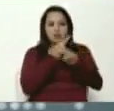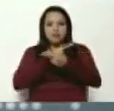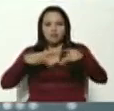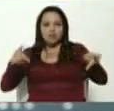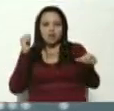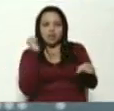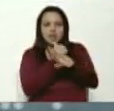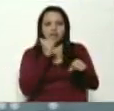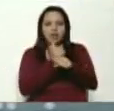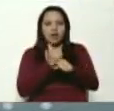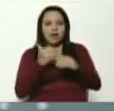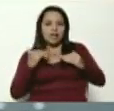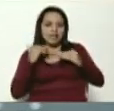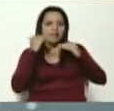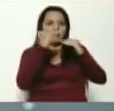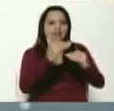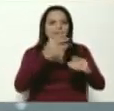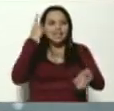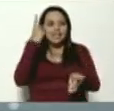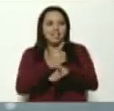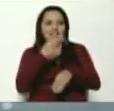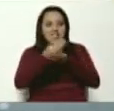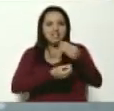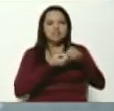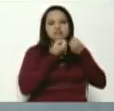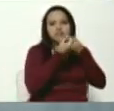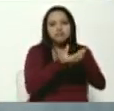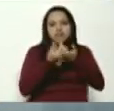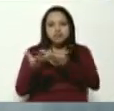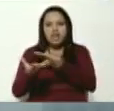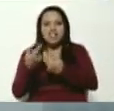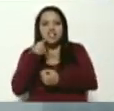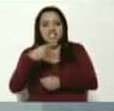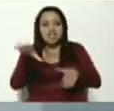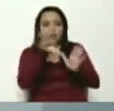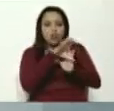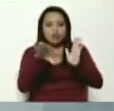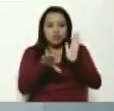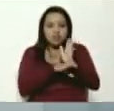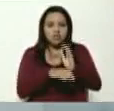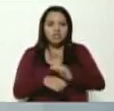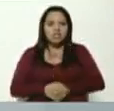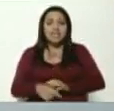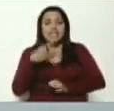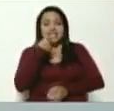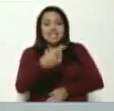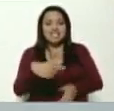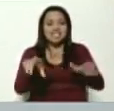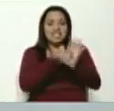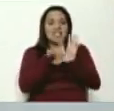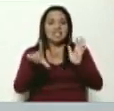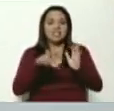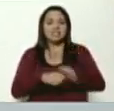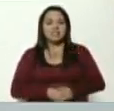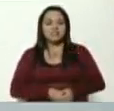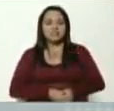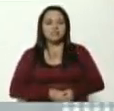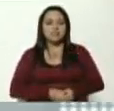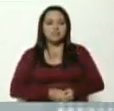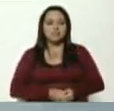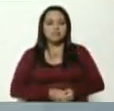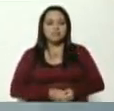de alto nivel, que están obligados a declarar de acuerdo a la Constitución, de acuerdo a la ley orgánica